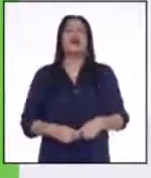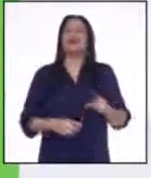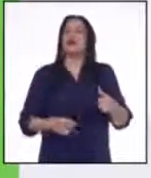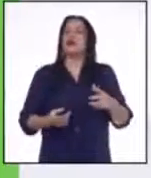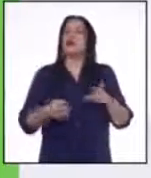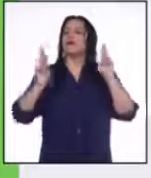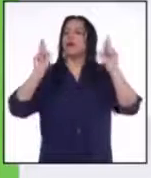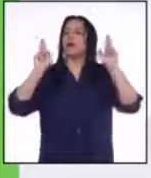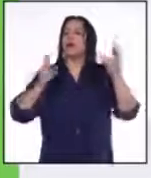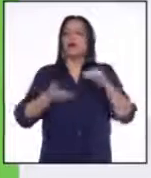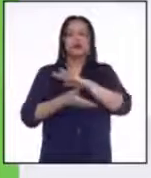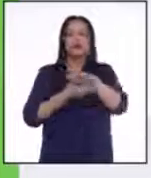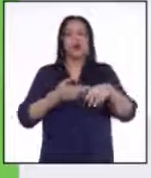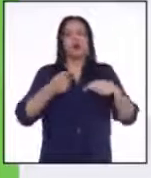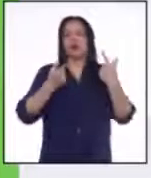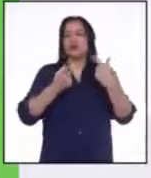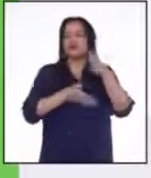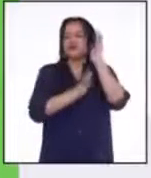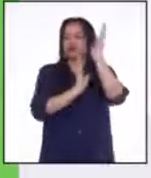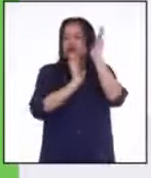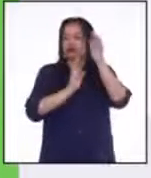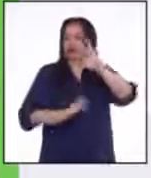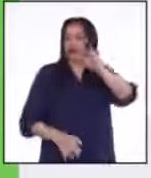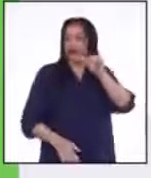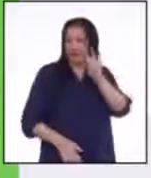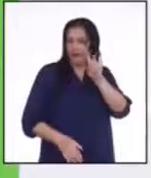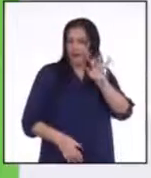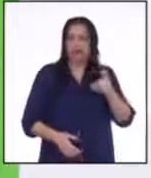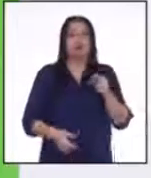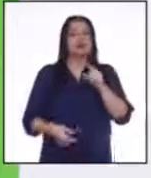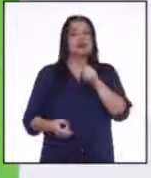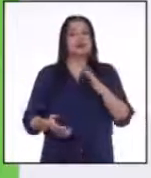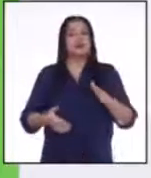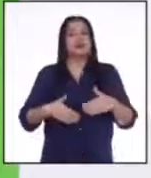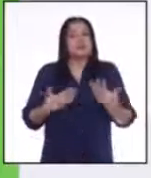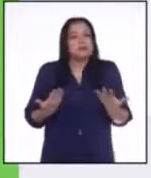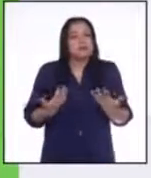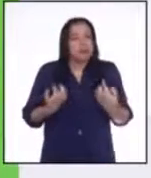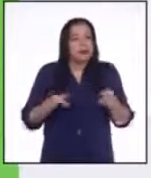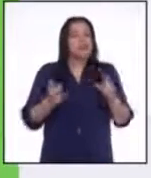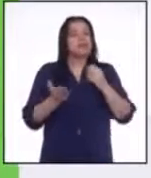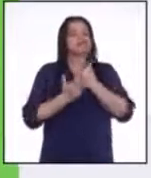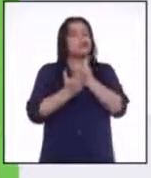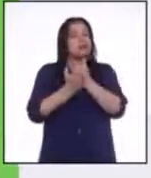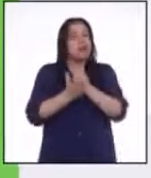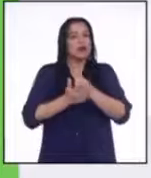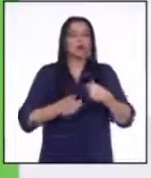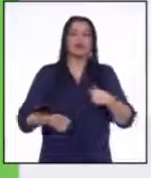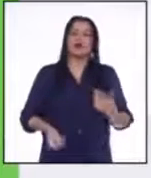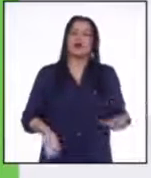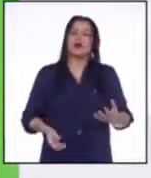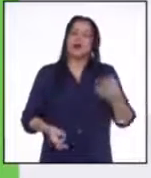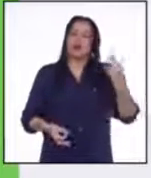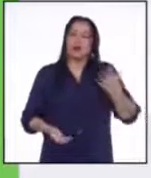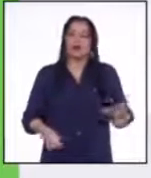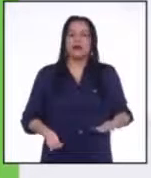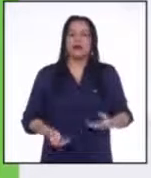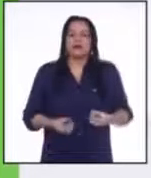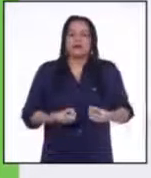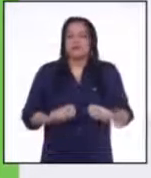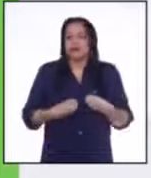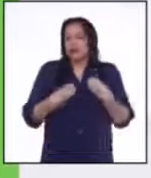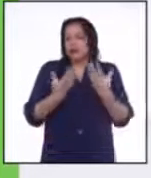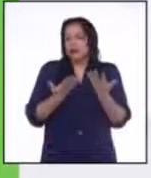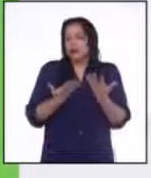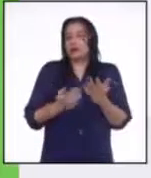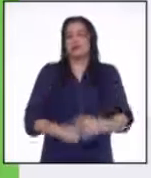comentario en base al video de Javier los hayan ayudado y les dejo de verdad mucha